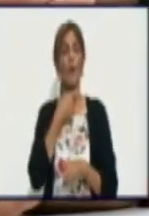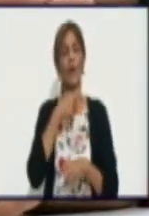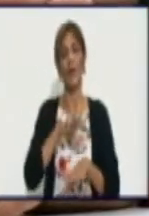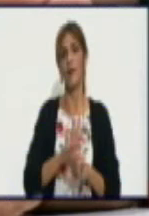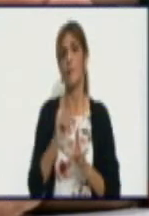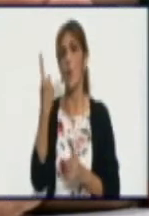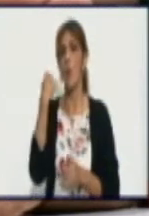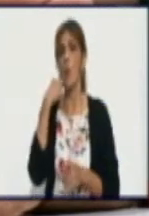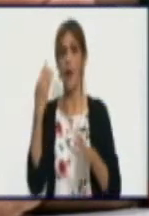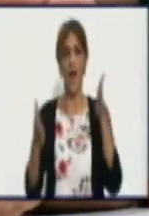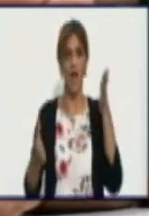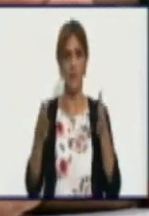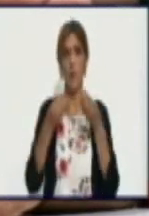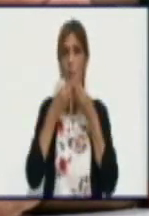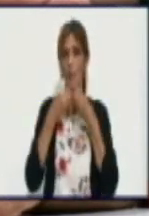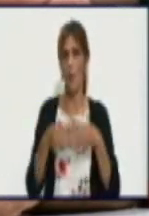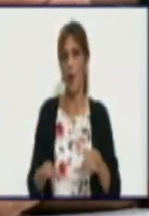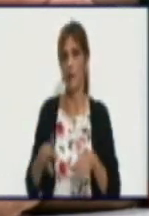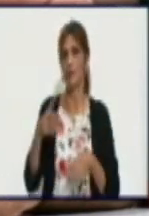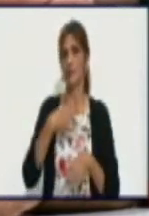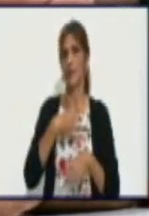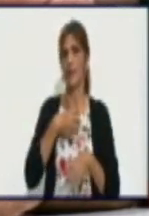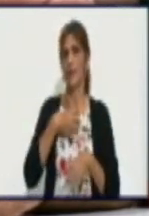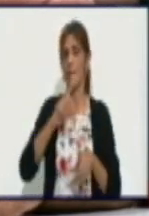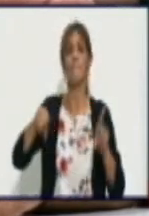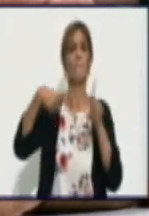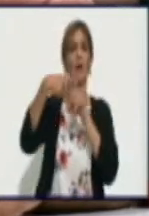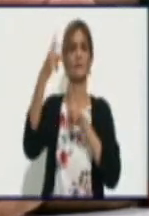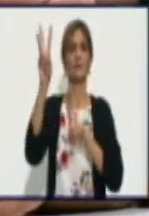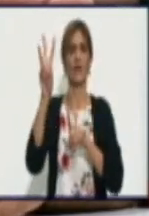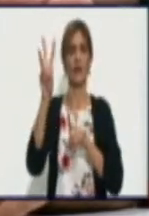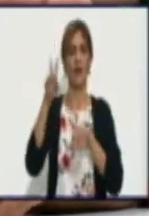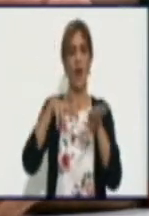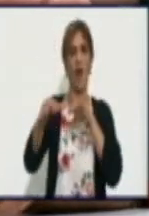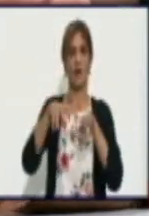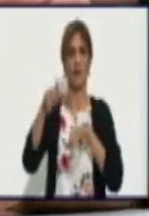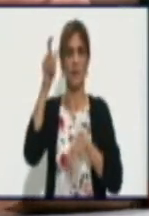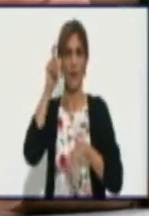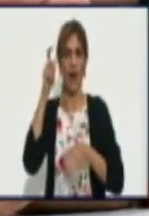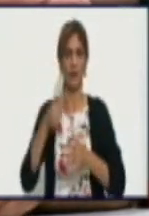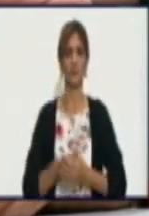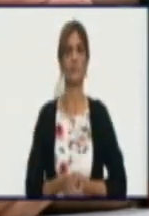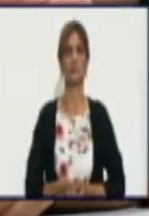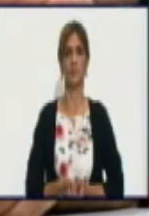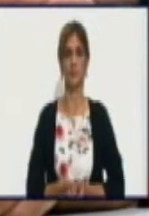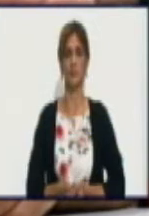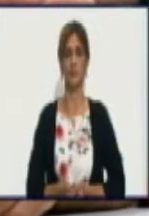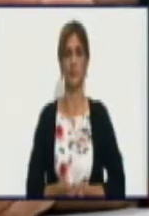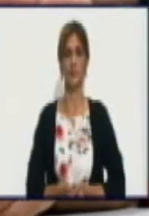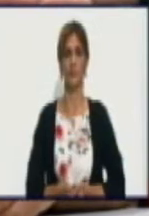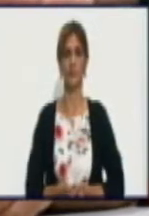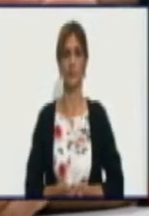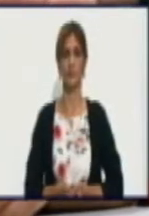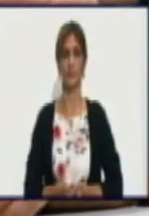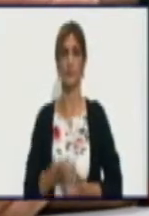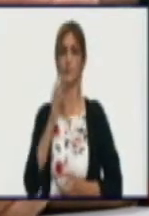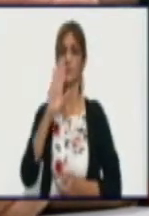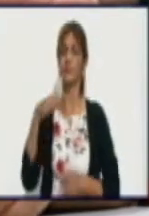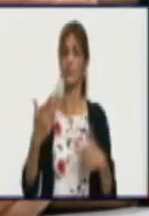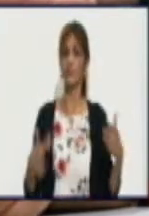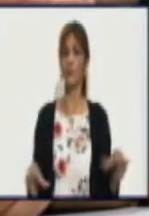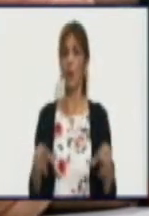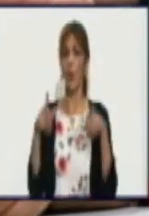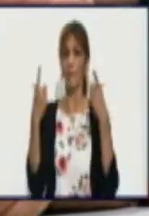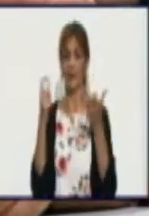crezca con tres animales puede sacrificar uno. Si usted crece con nueve, puede sacrificar tres. Una vez cumplido su plan